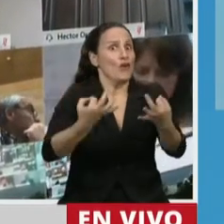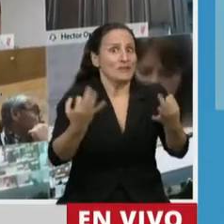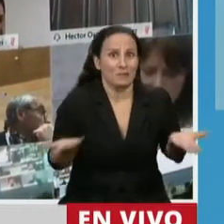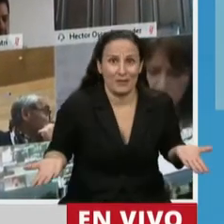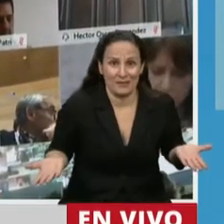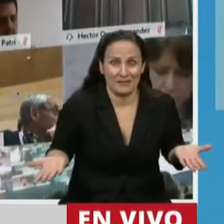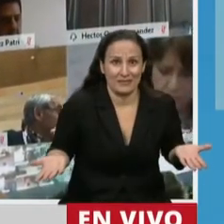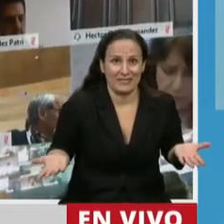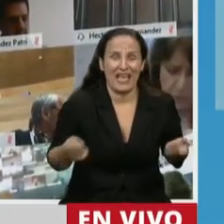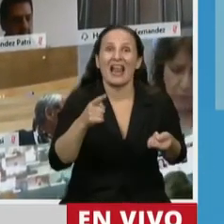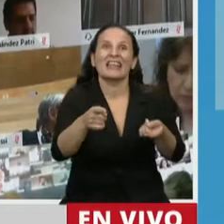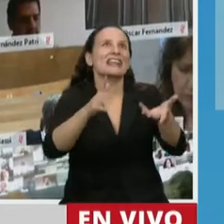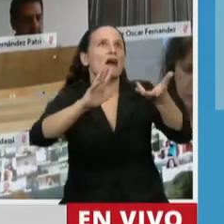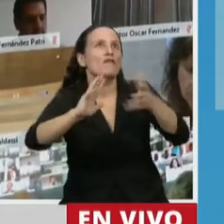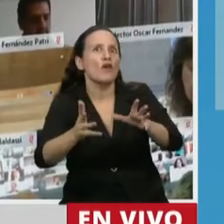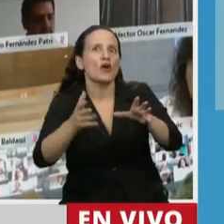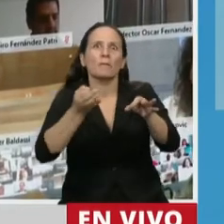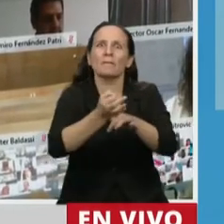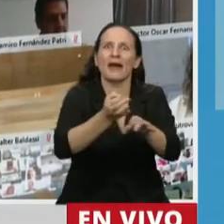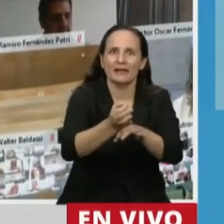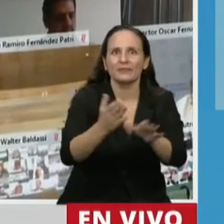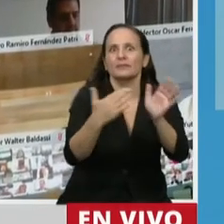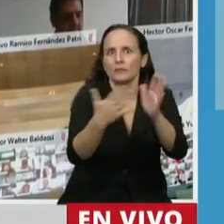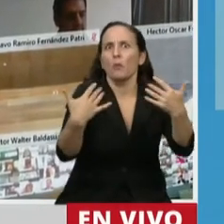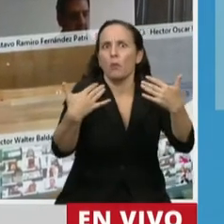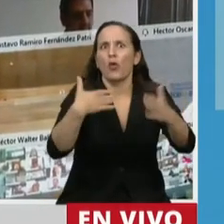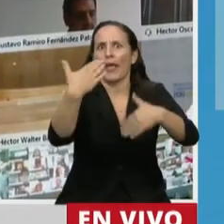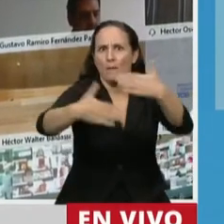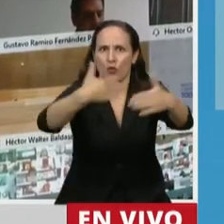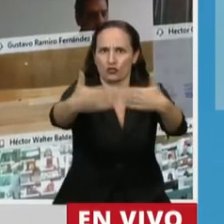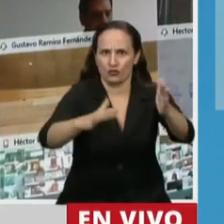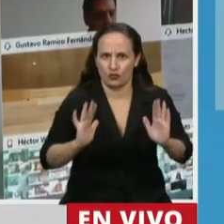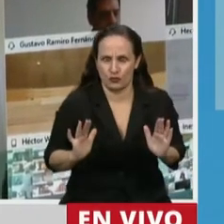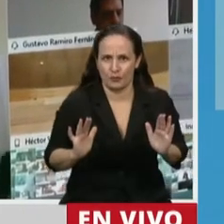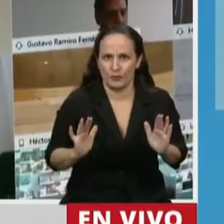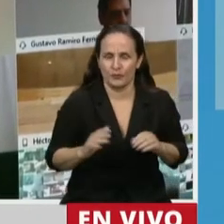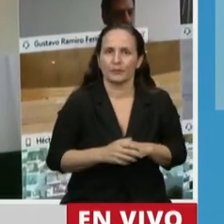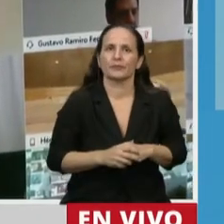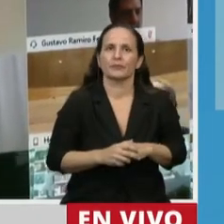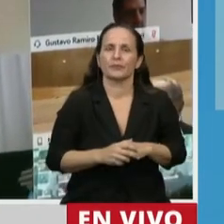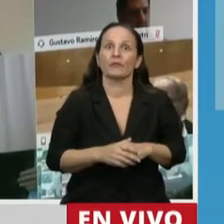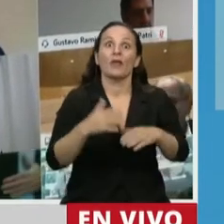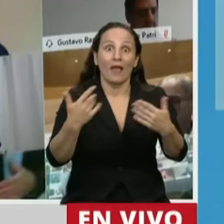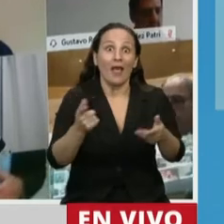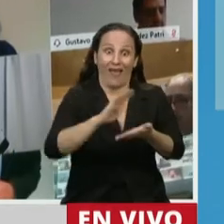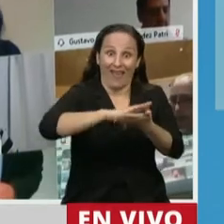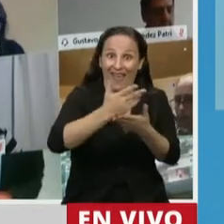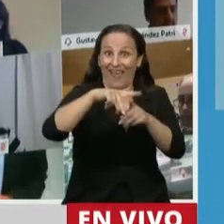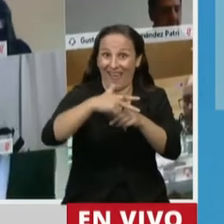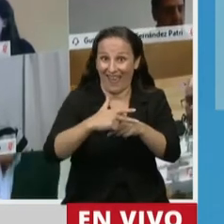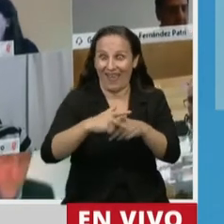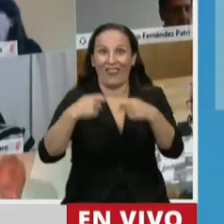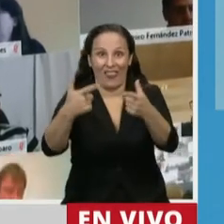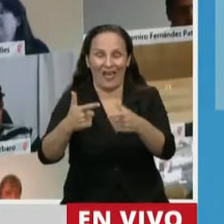los formatos y las modalidades que podemos llevar adelante. Así, garantizando recursos tecnológicos y